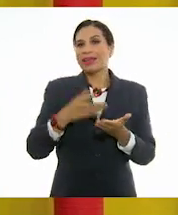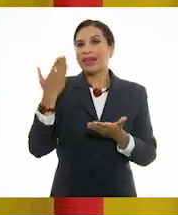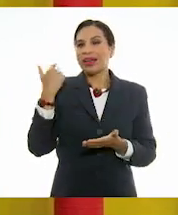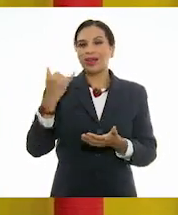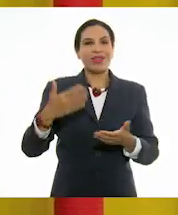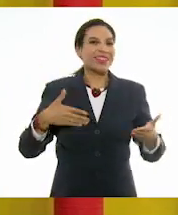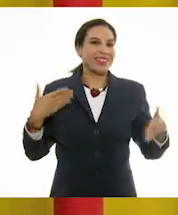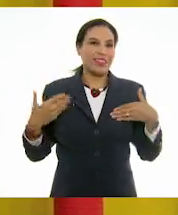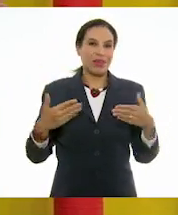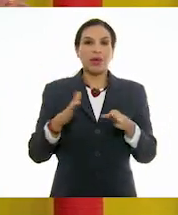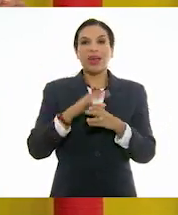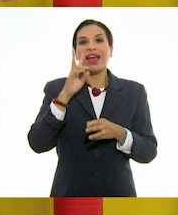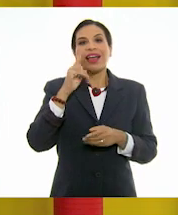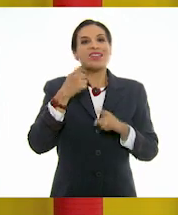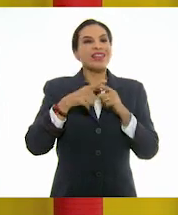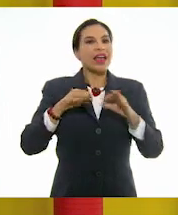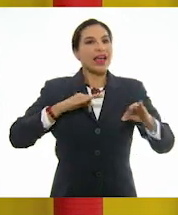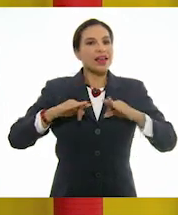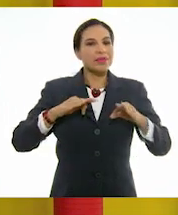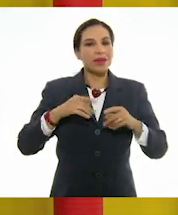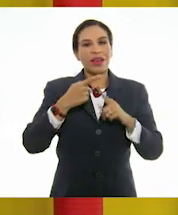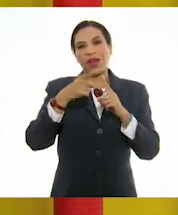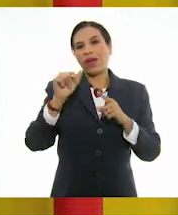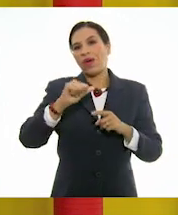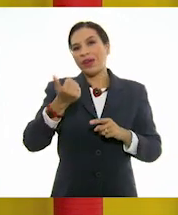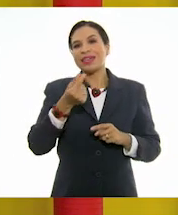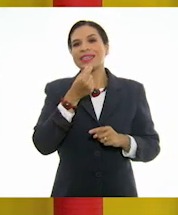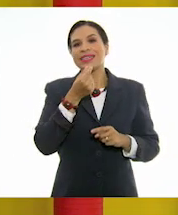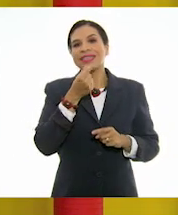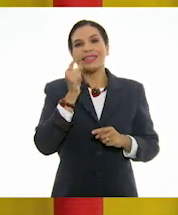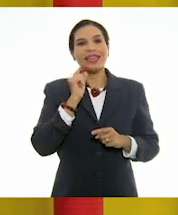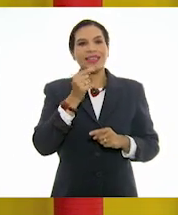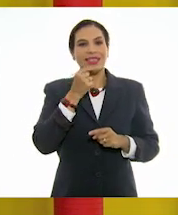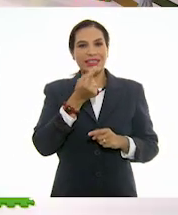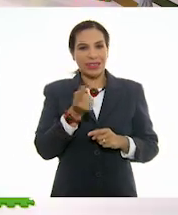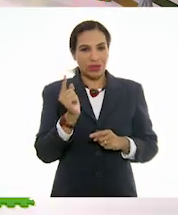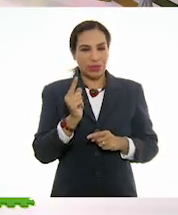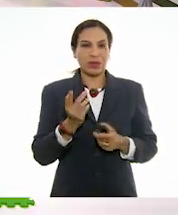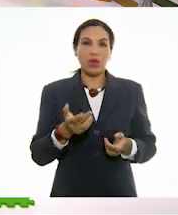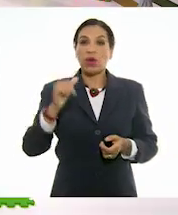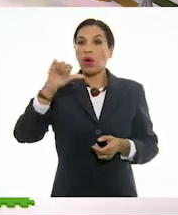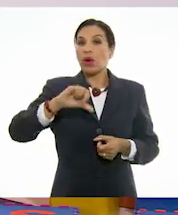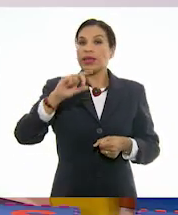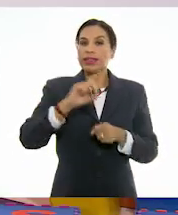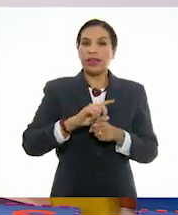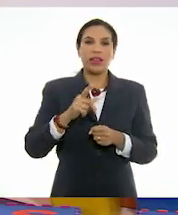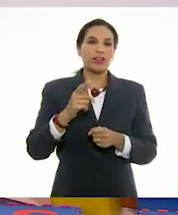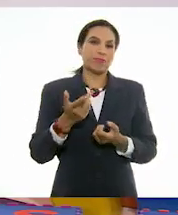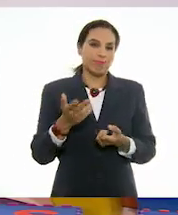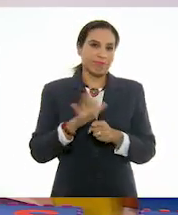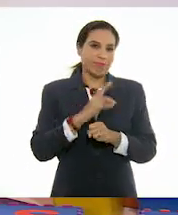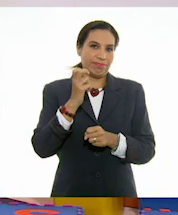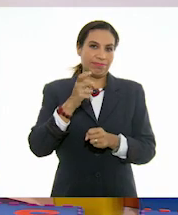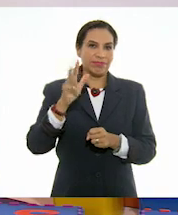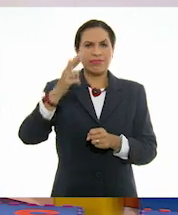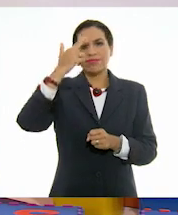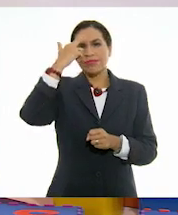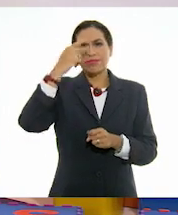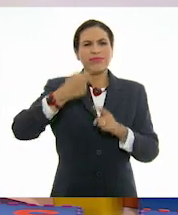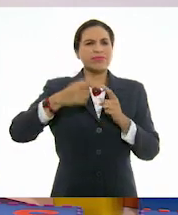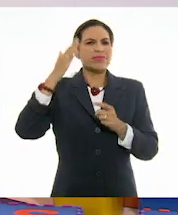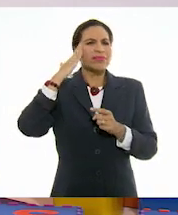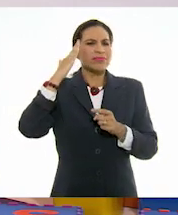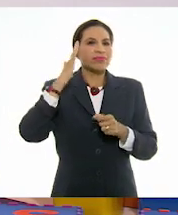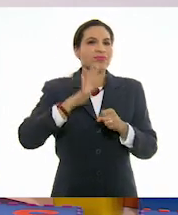nos divertimos porque apreciamos el trabajo de otras niñas y otros niños. Bueno, pues el día de hoy, efectivamente, hemos recordado los